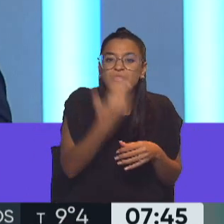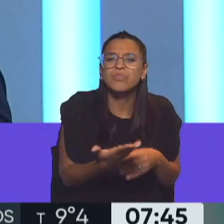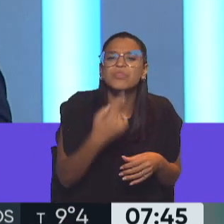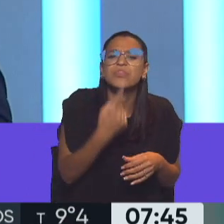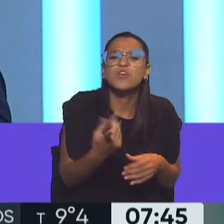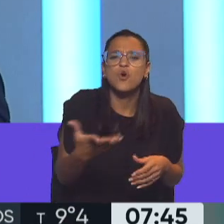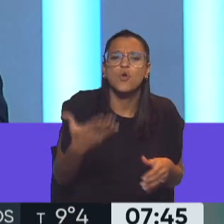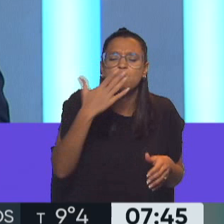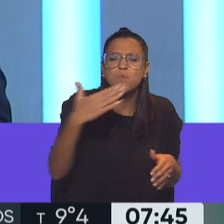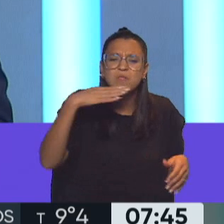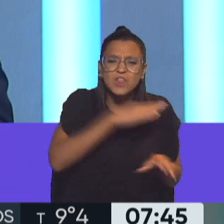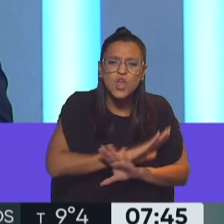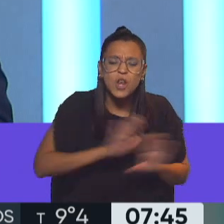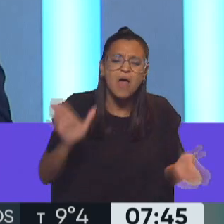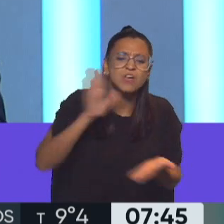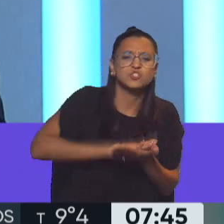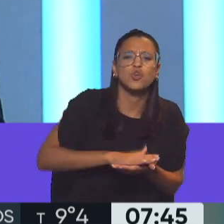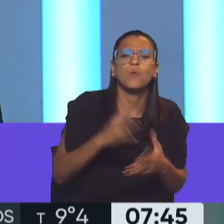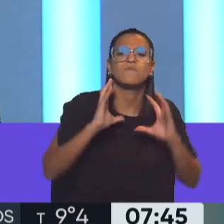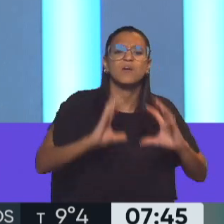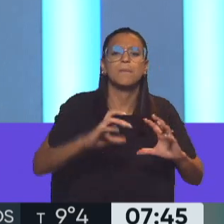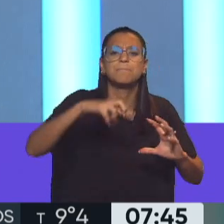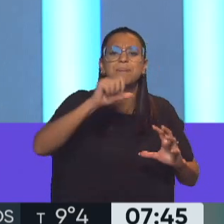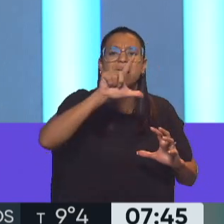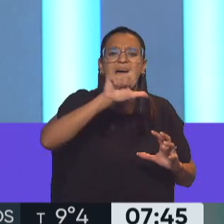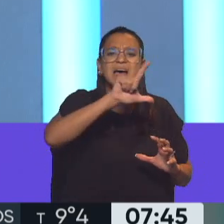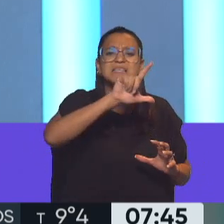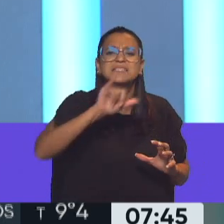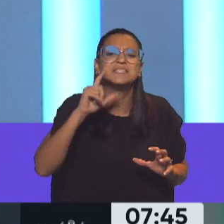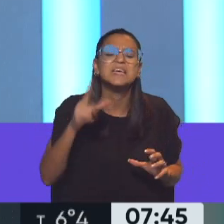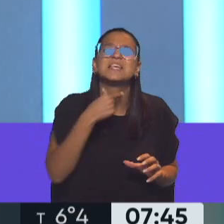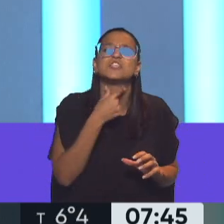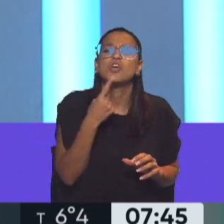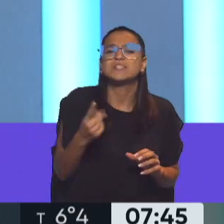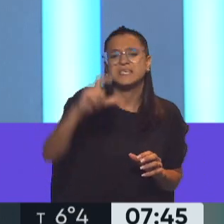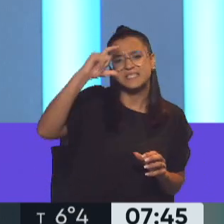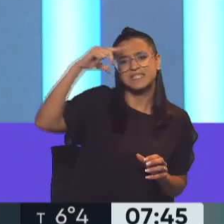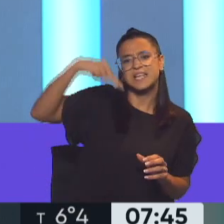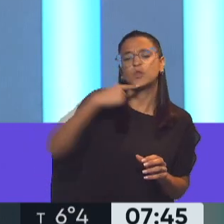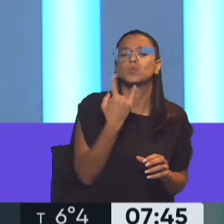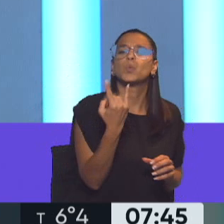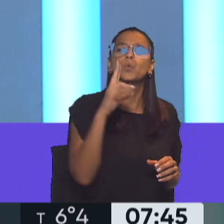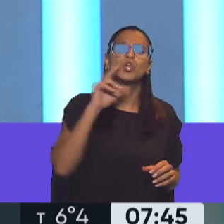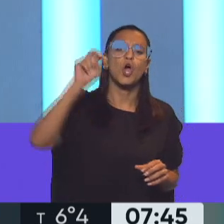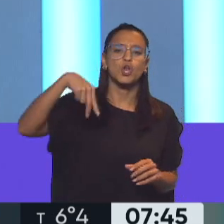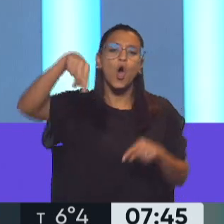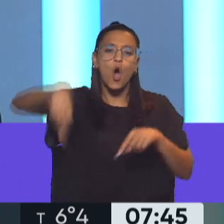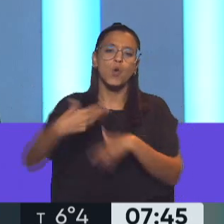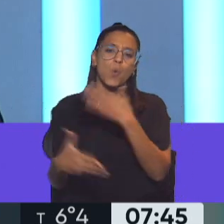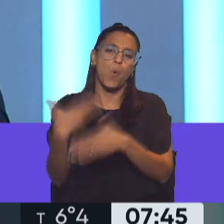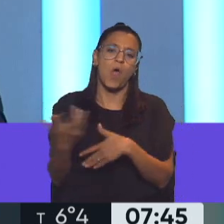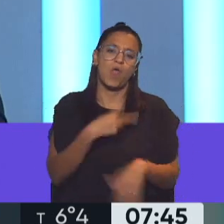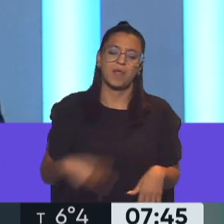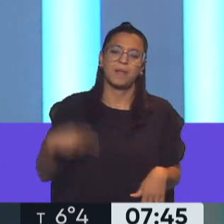entendía nada de fútbol, y cuando dijo Palazzi quiso decir Centurión, hablando de él, hoy futbolista de Vélez Arfil, que se